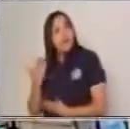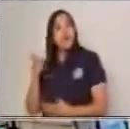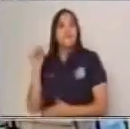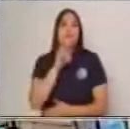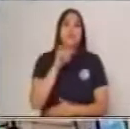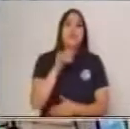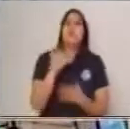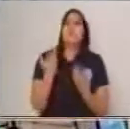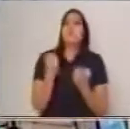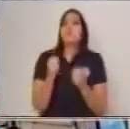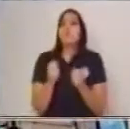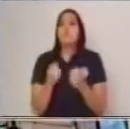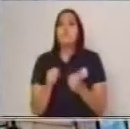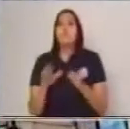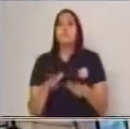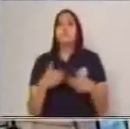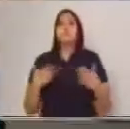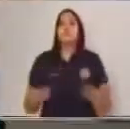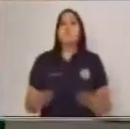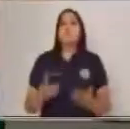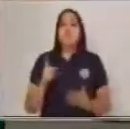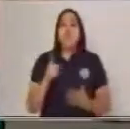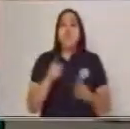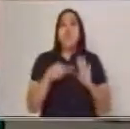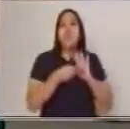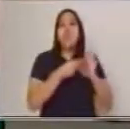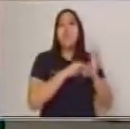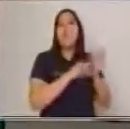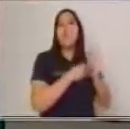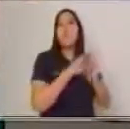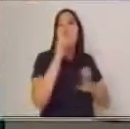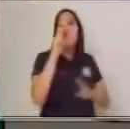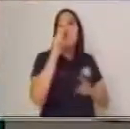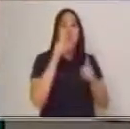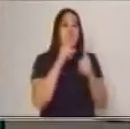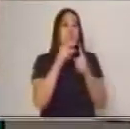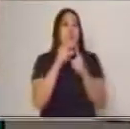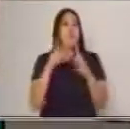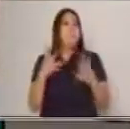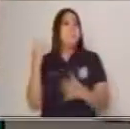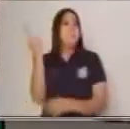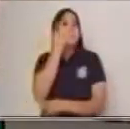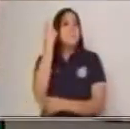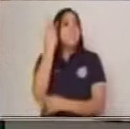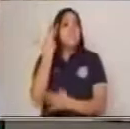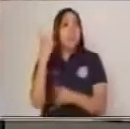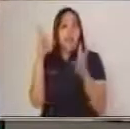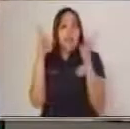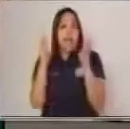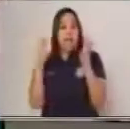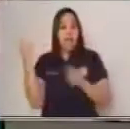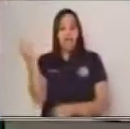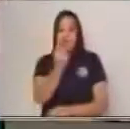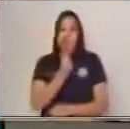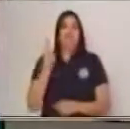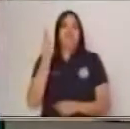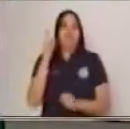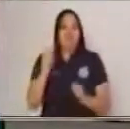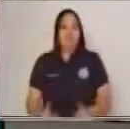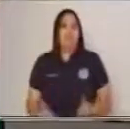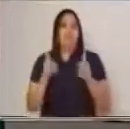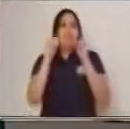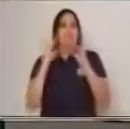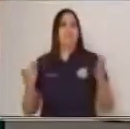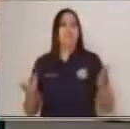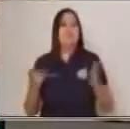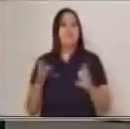a realizar en este momento la definición de dos palabras eje para que nuestro tema siga en desarrollo. Vamos